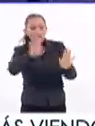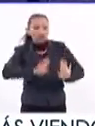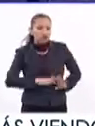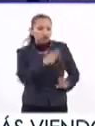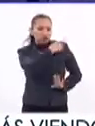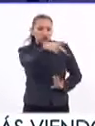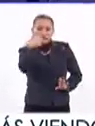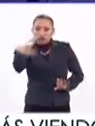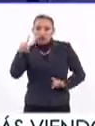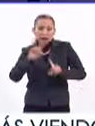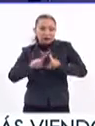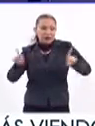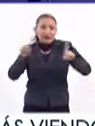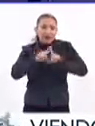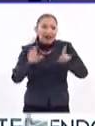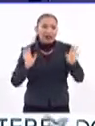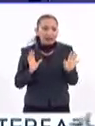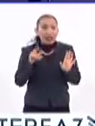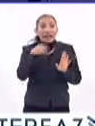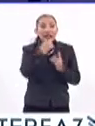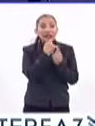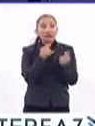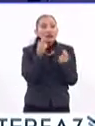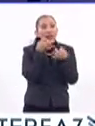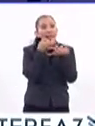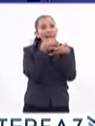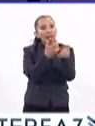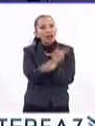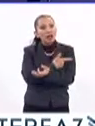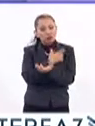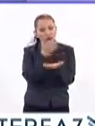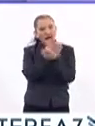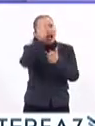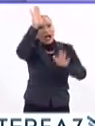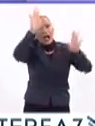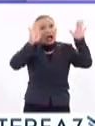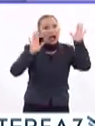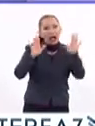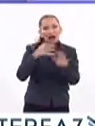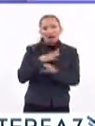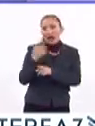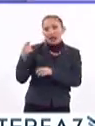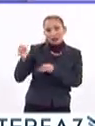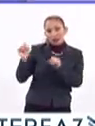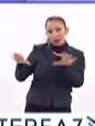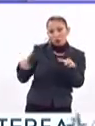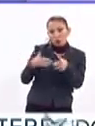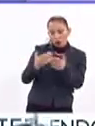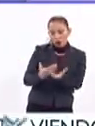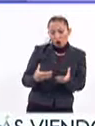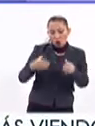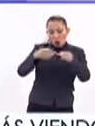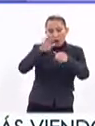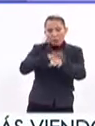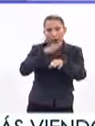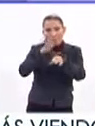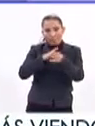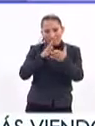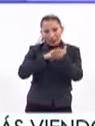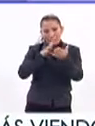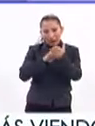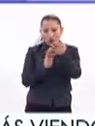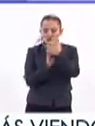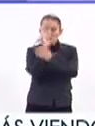personalidad, un carácter distinto. Y a los niños la verdad les encanta participar y finalmente hacen en unas bolsitas de esas de papel estraza